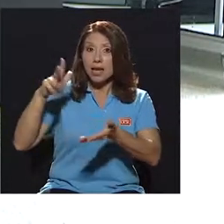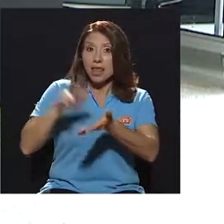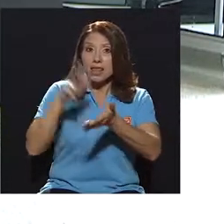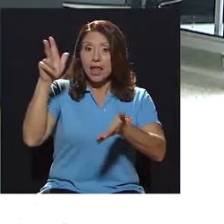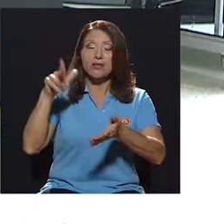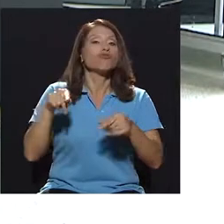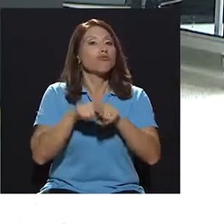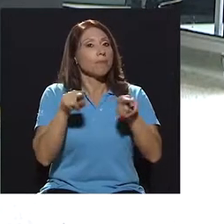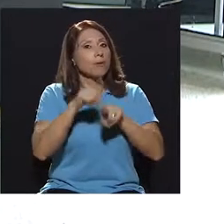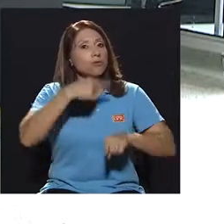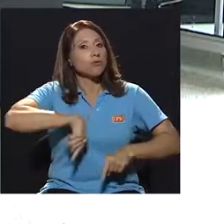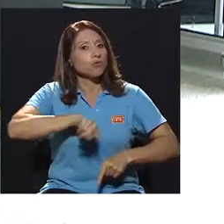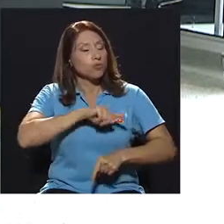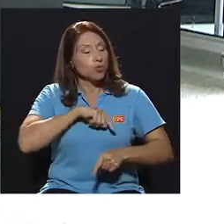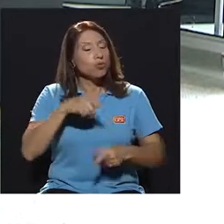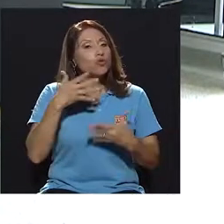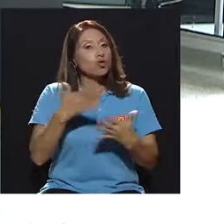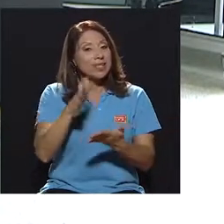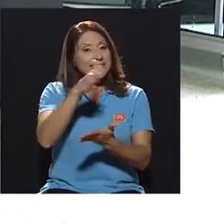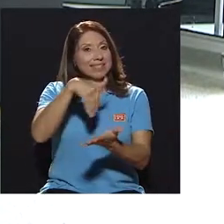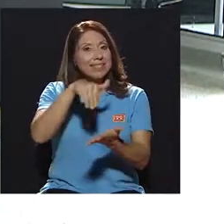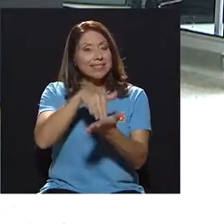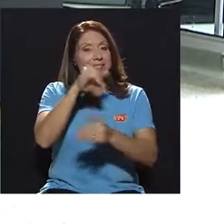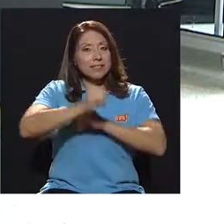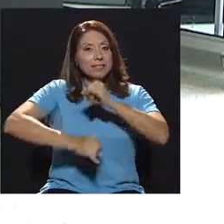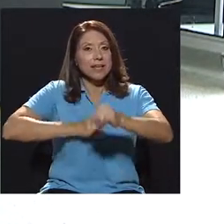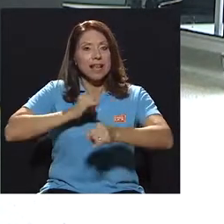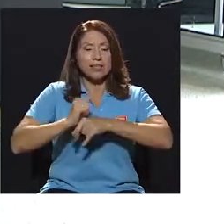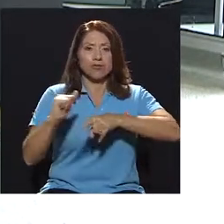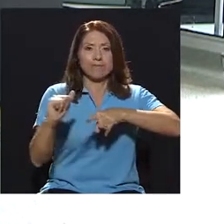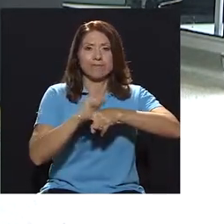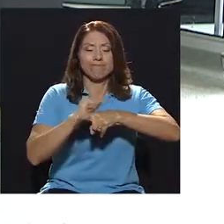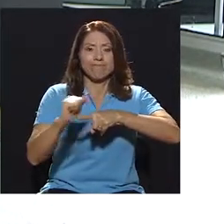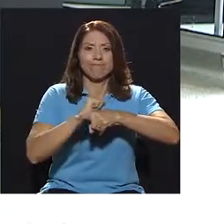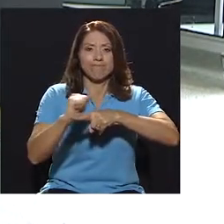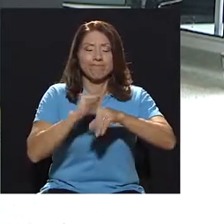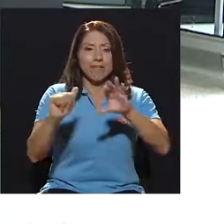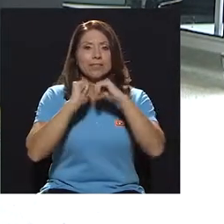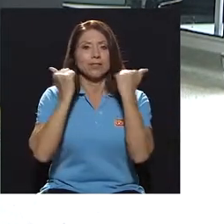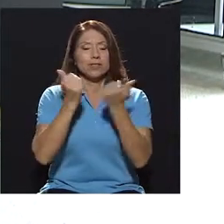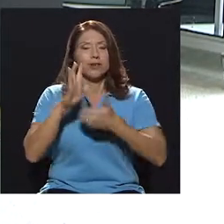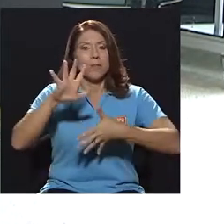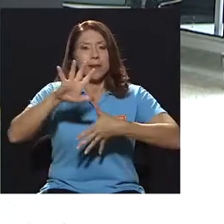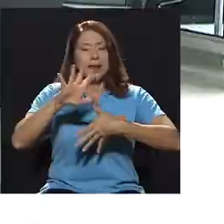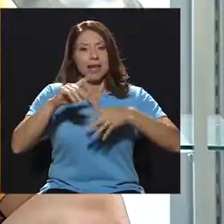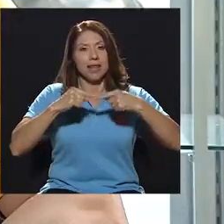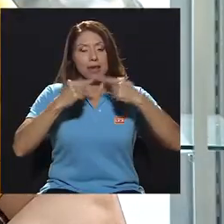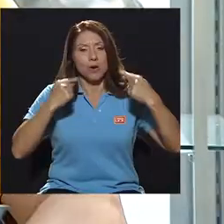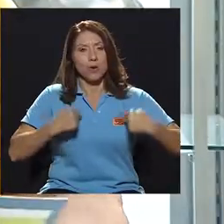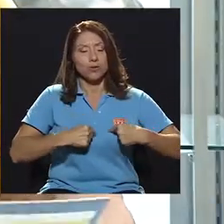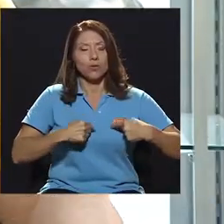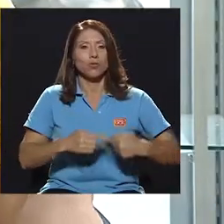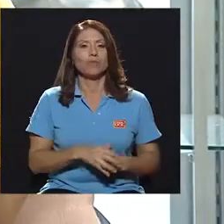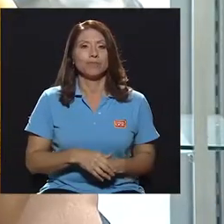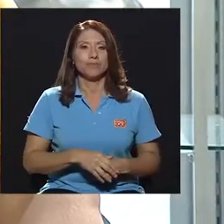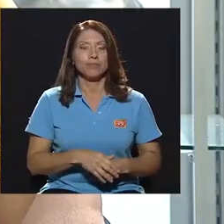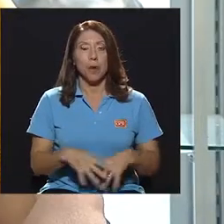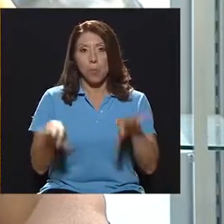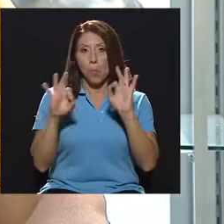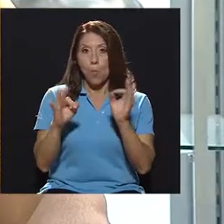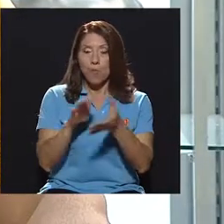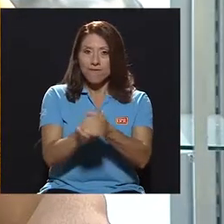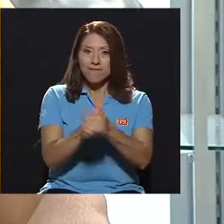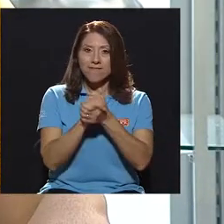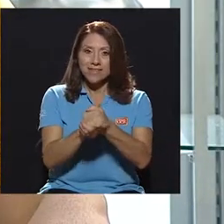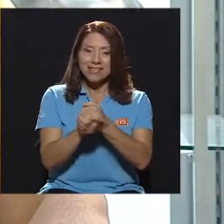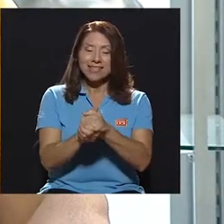somos también, eso es importante, somos Centro Internacional de Entrenamiento de la Asociación Americana del Corazón. Bueno, muy bien, felicidades.